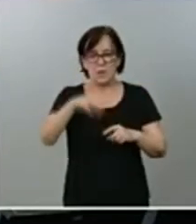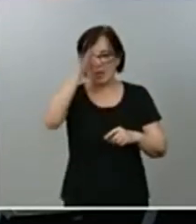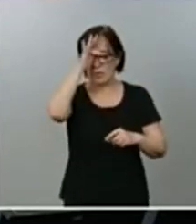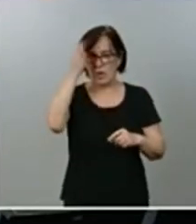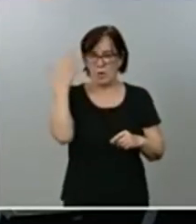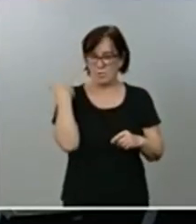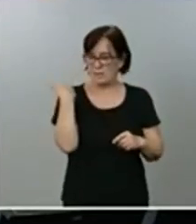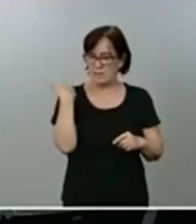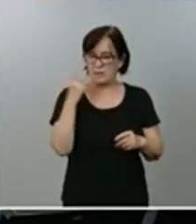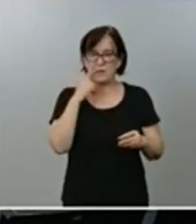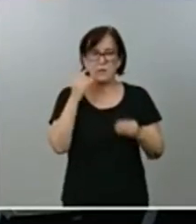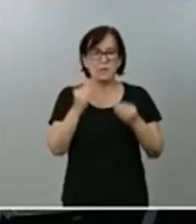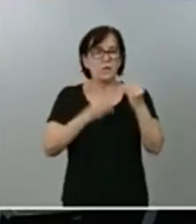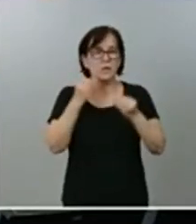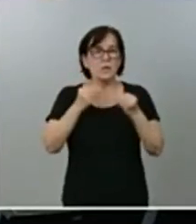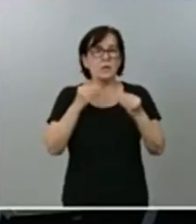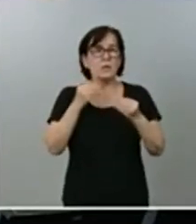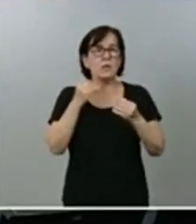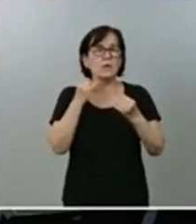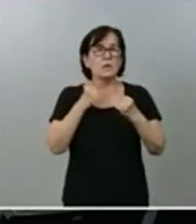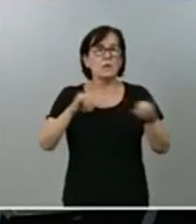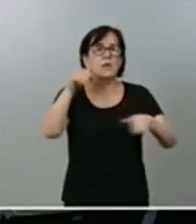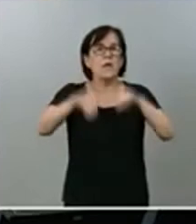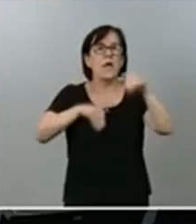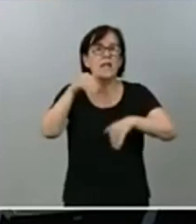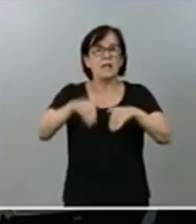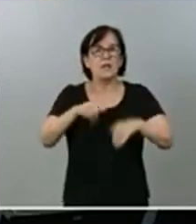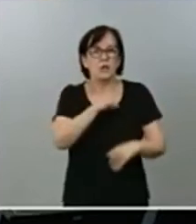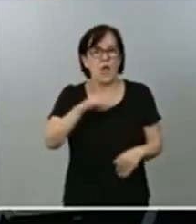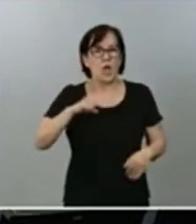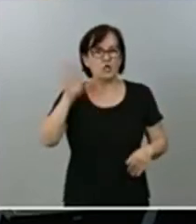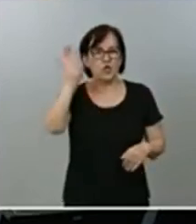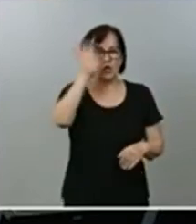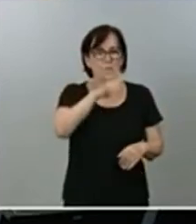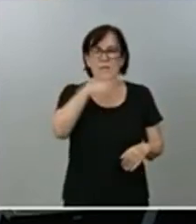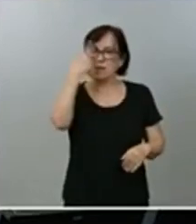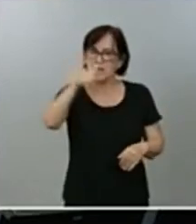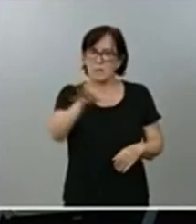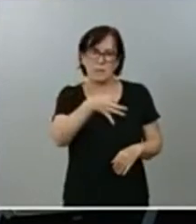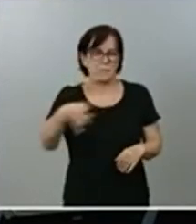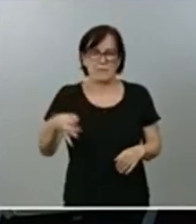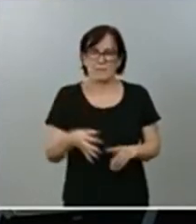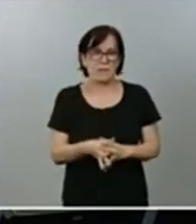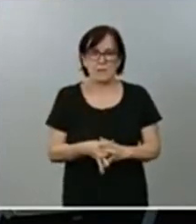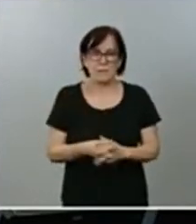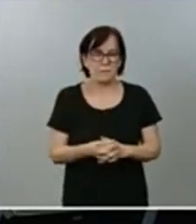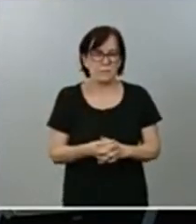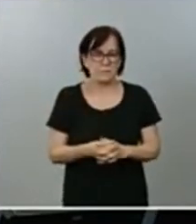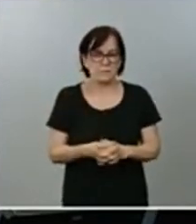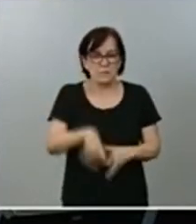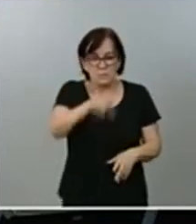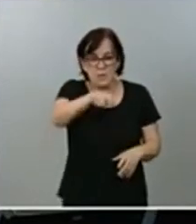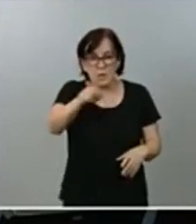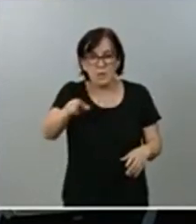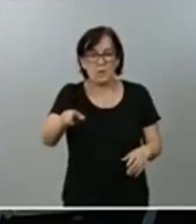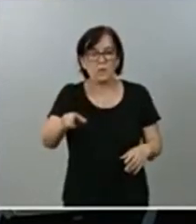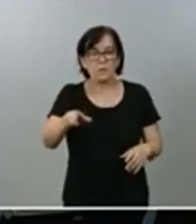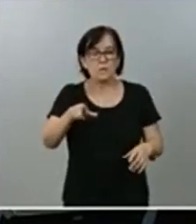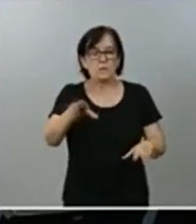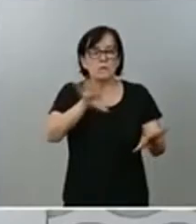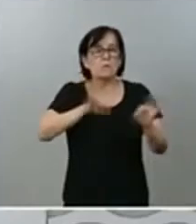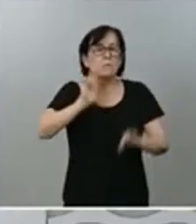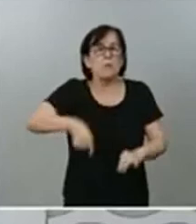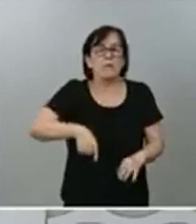celebraron fueron elecciones autonómicas. Y ustedes saben perfectamente que los ciudadanos deciden su voto